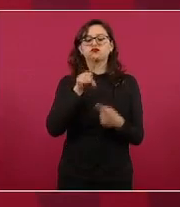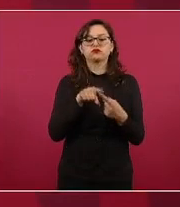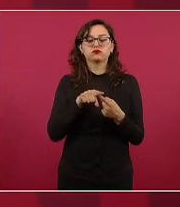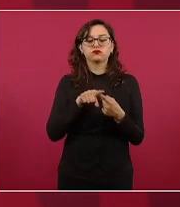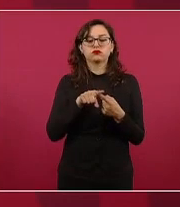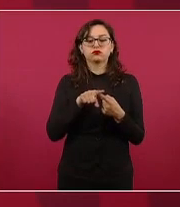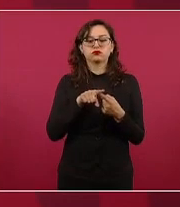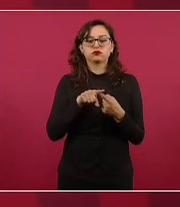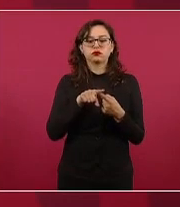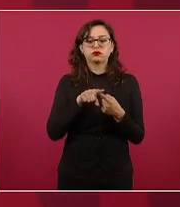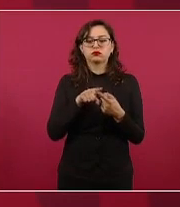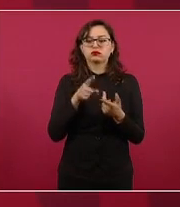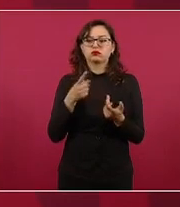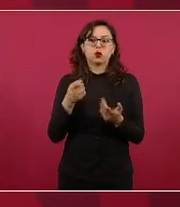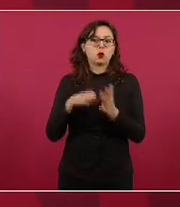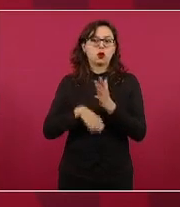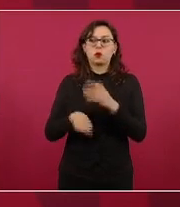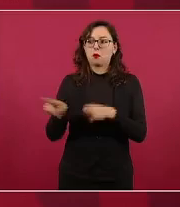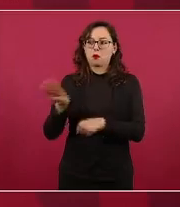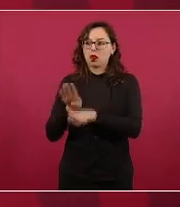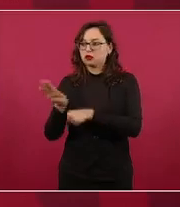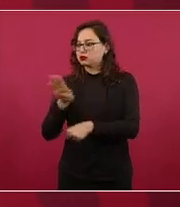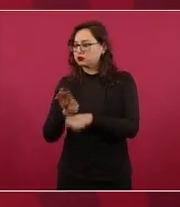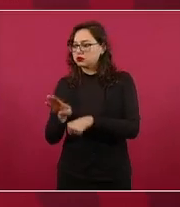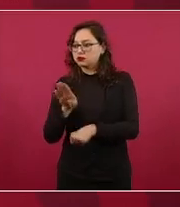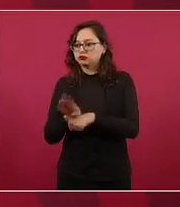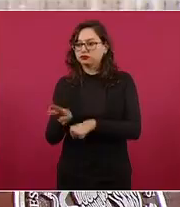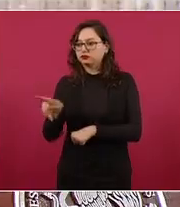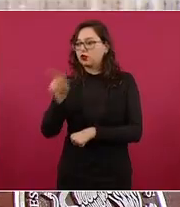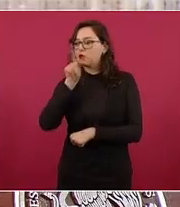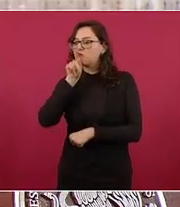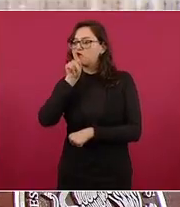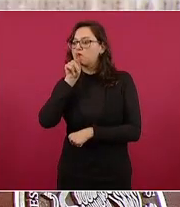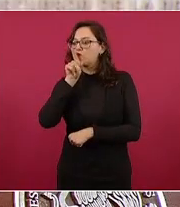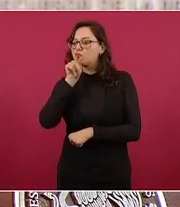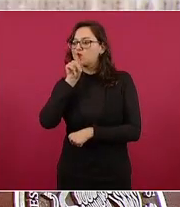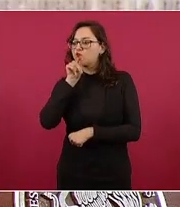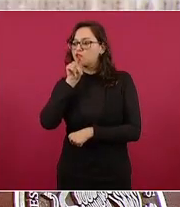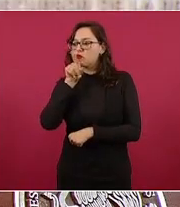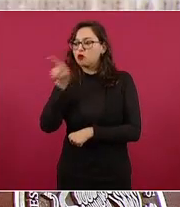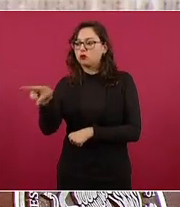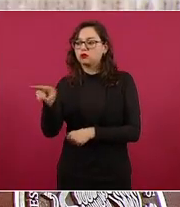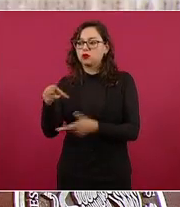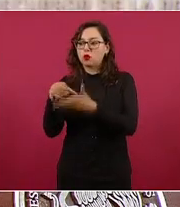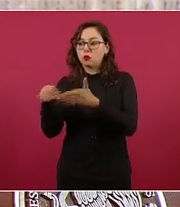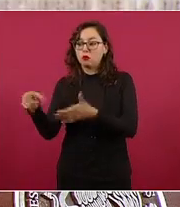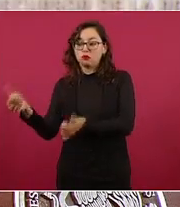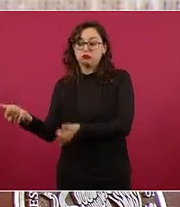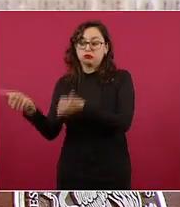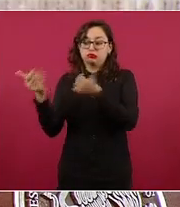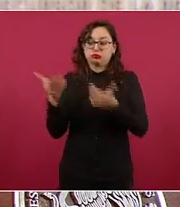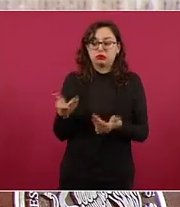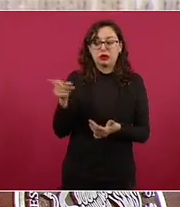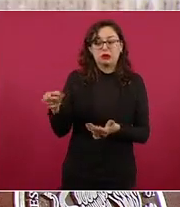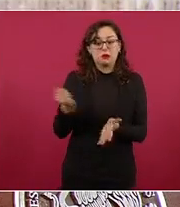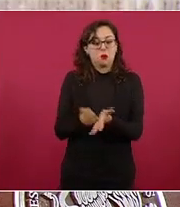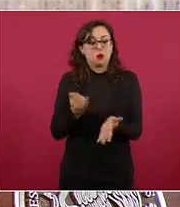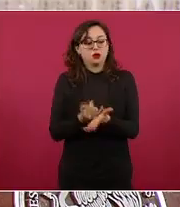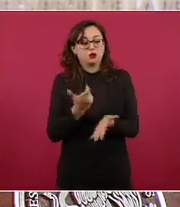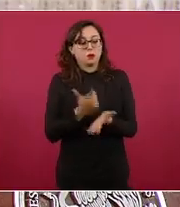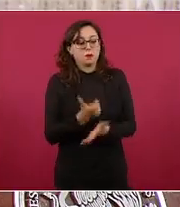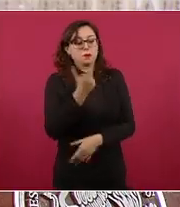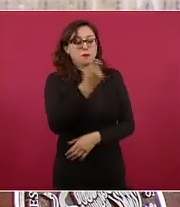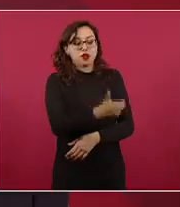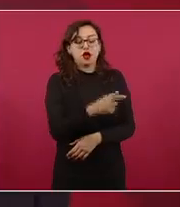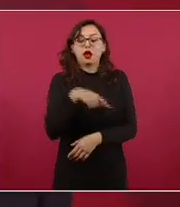en Brasil que había aranceles poder comprar la